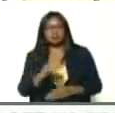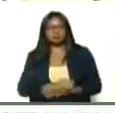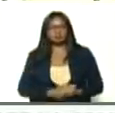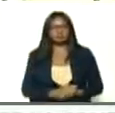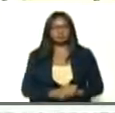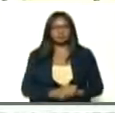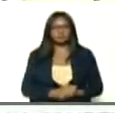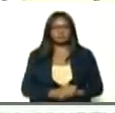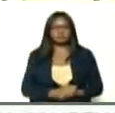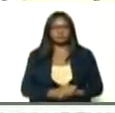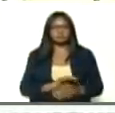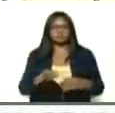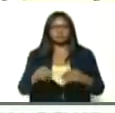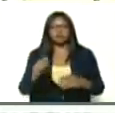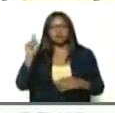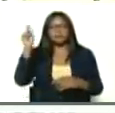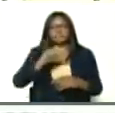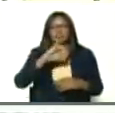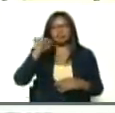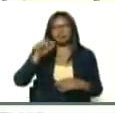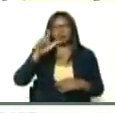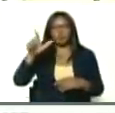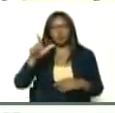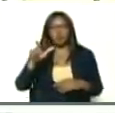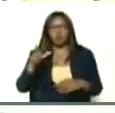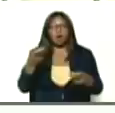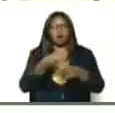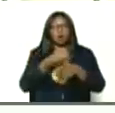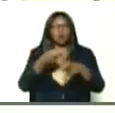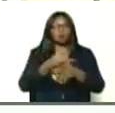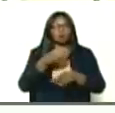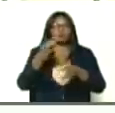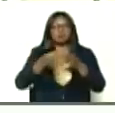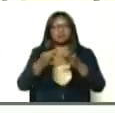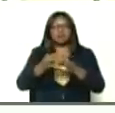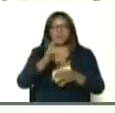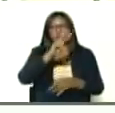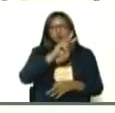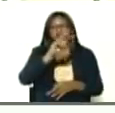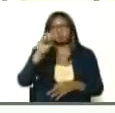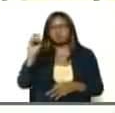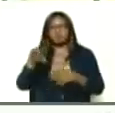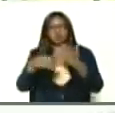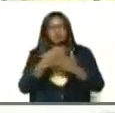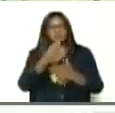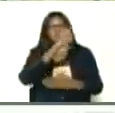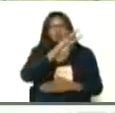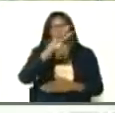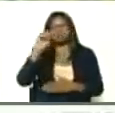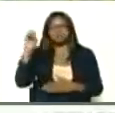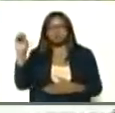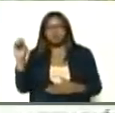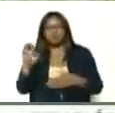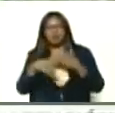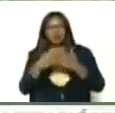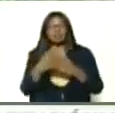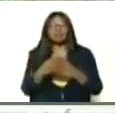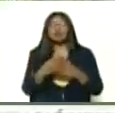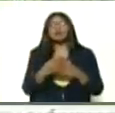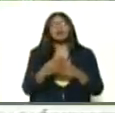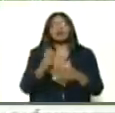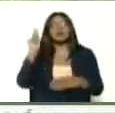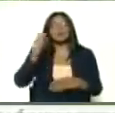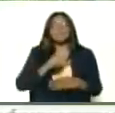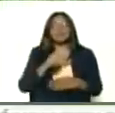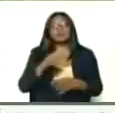y en el mes de julio, agosto, septiembre, a 200, 400, hasta que en el mes de septiembre llegamos casi